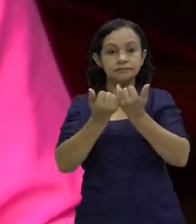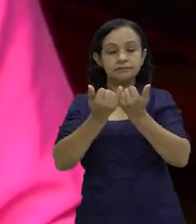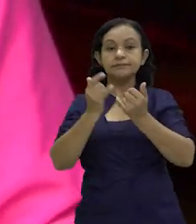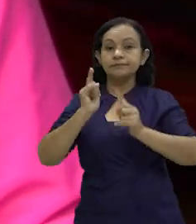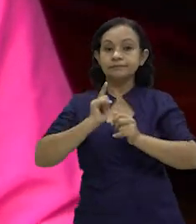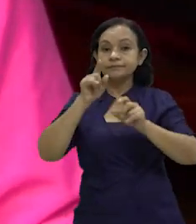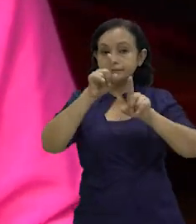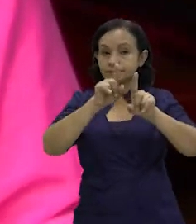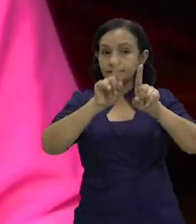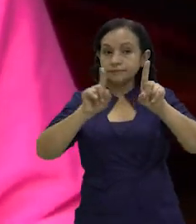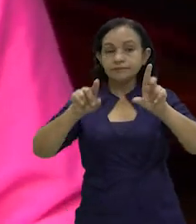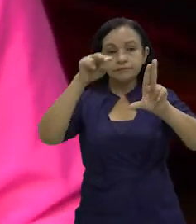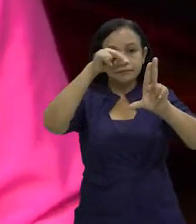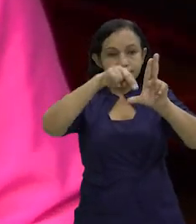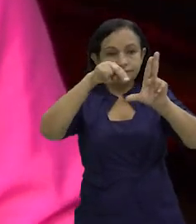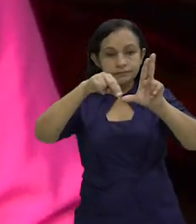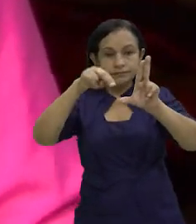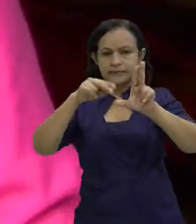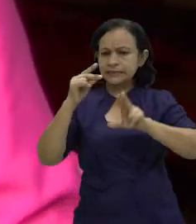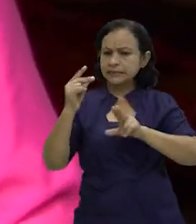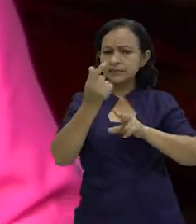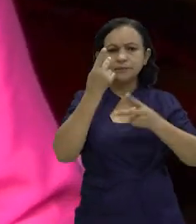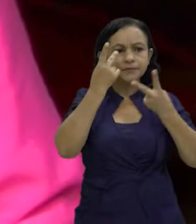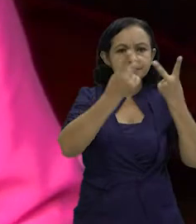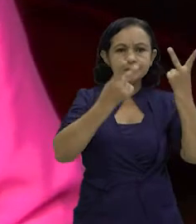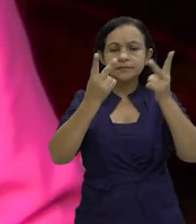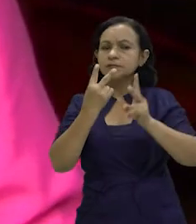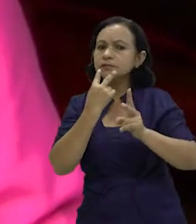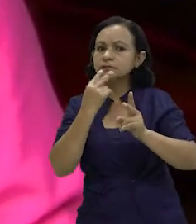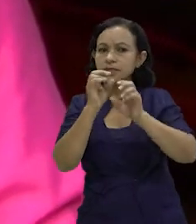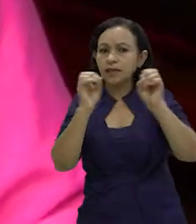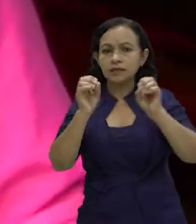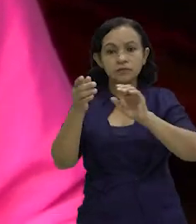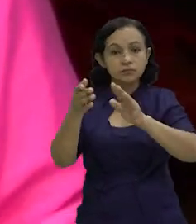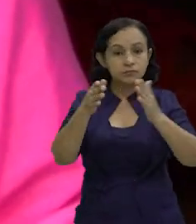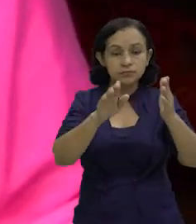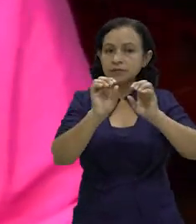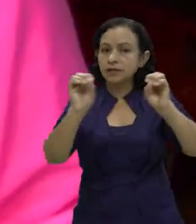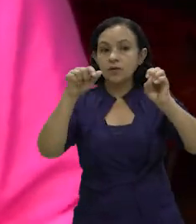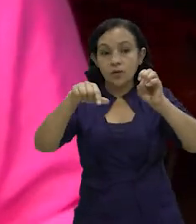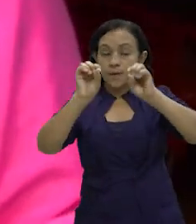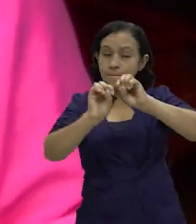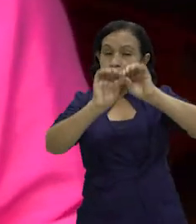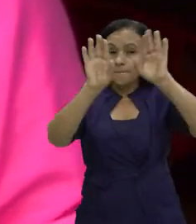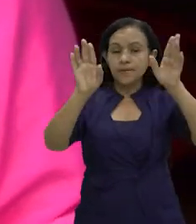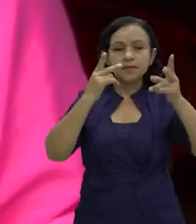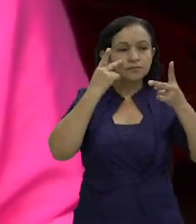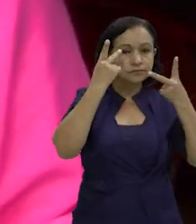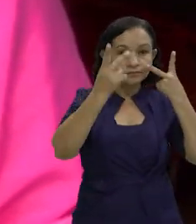nivel del Sinapred pues respondió rápidamente y no tuvimos ningún daño que lamentar. Ahora en la mañana estamos revisando